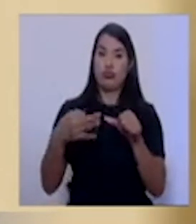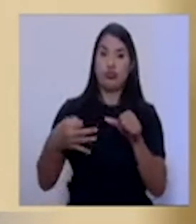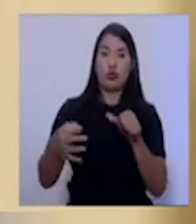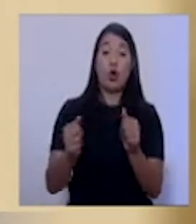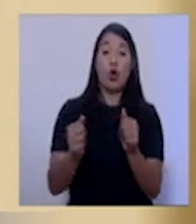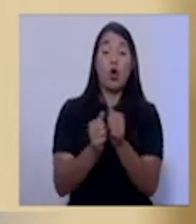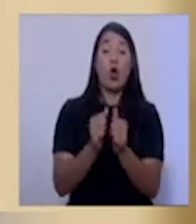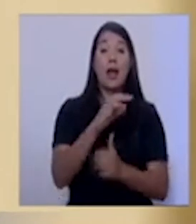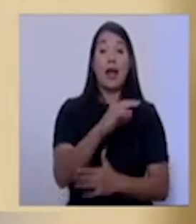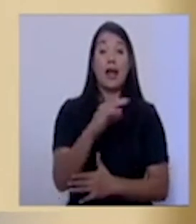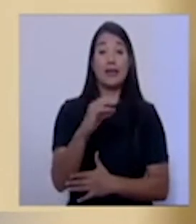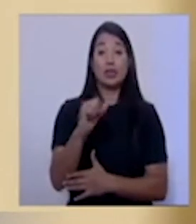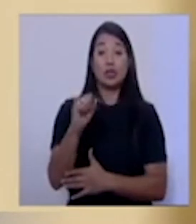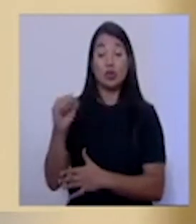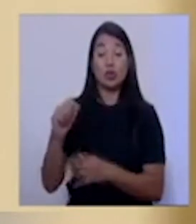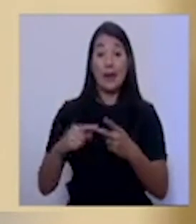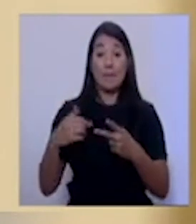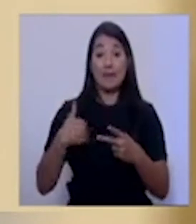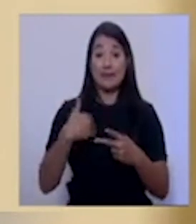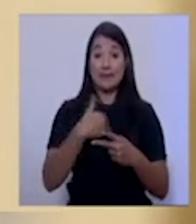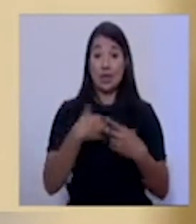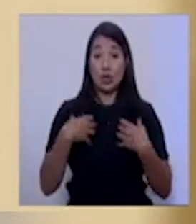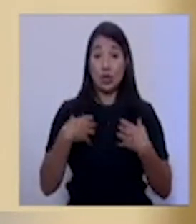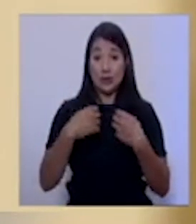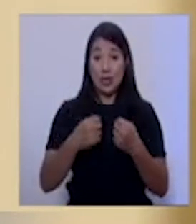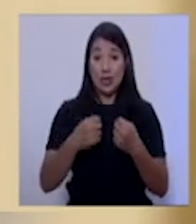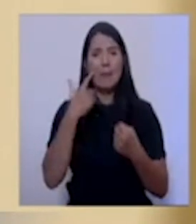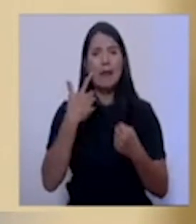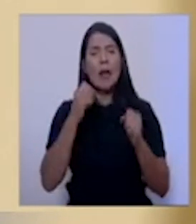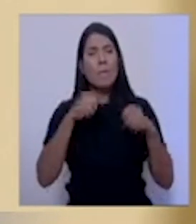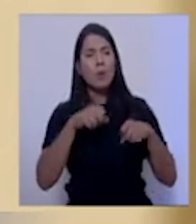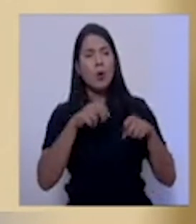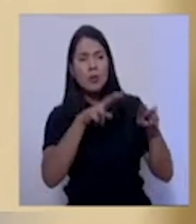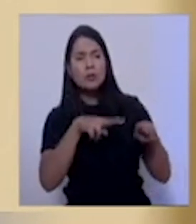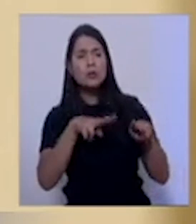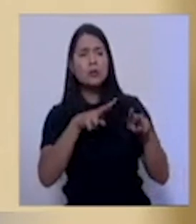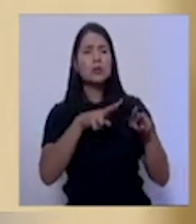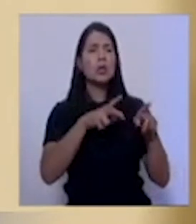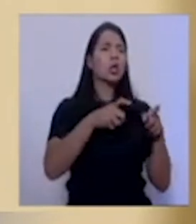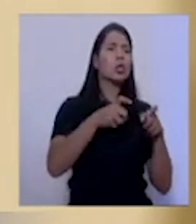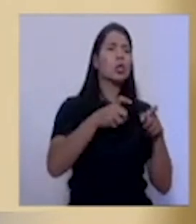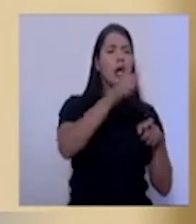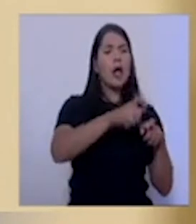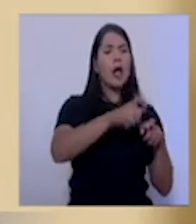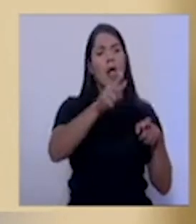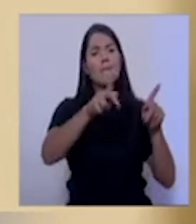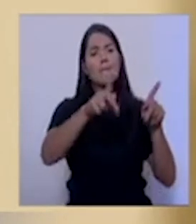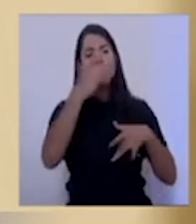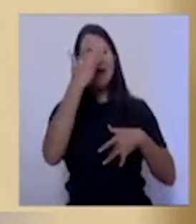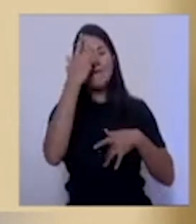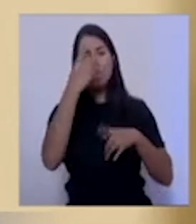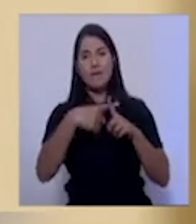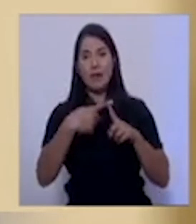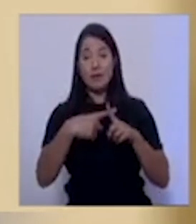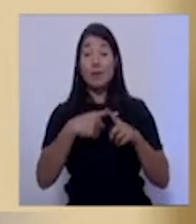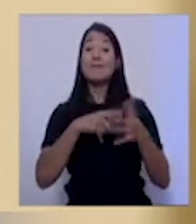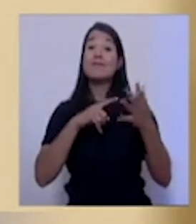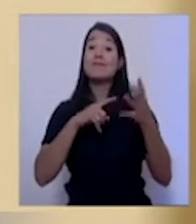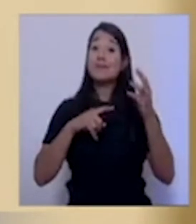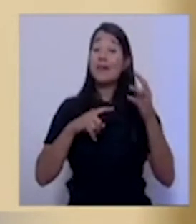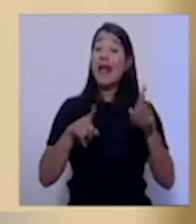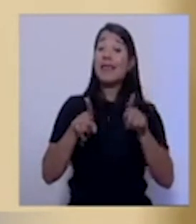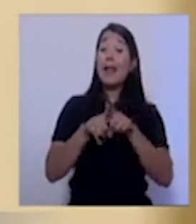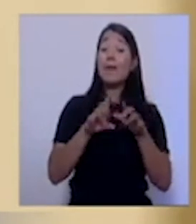Ministerio de Salud, para el seguimiento a las personas que están positivas en el albergue, y con la Cruz Roja Costavicense para poder hacer